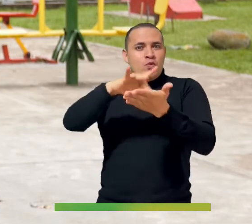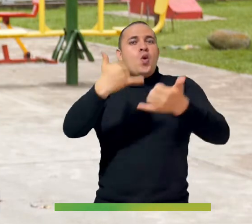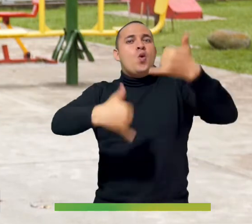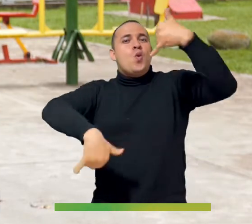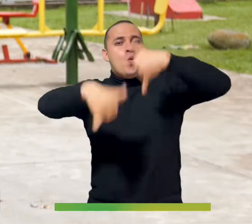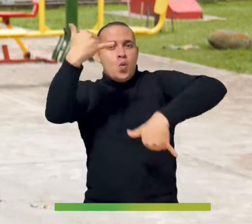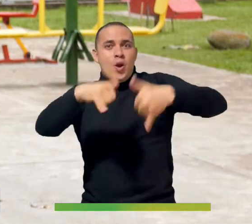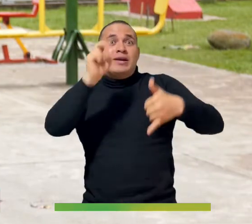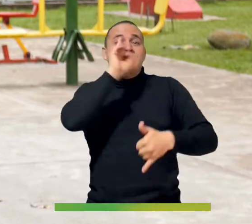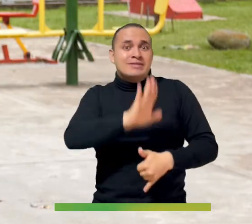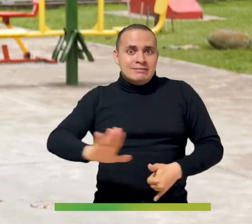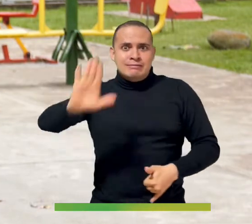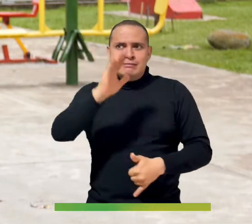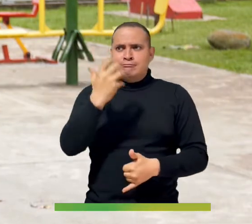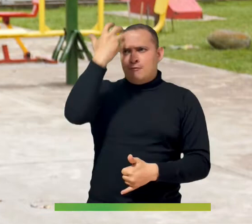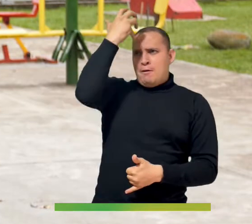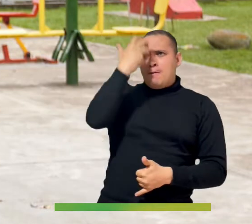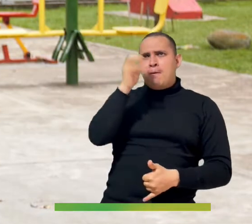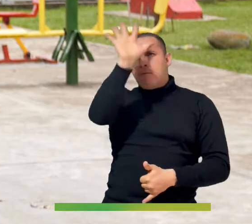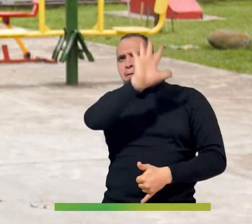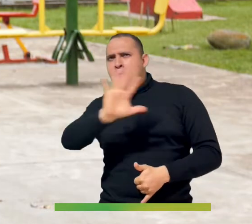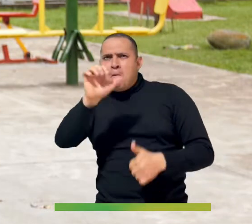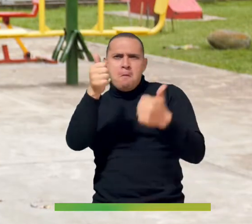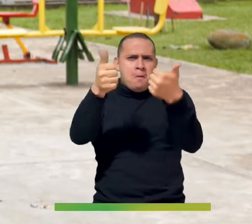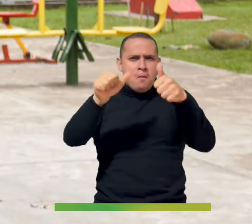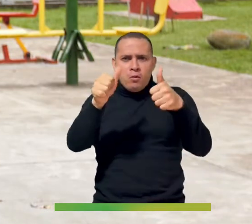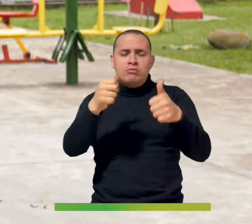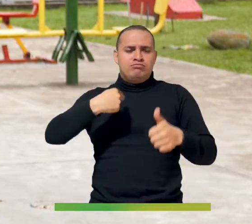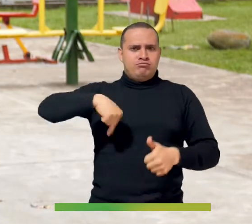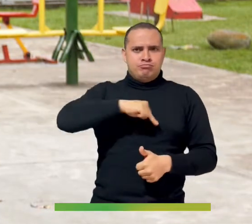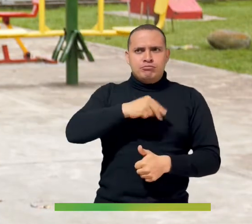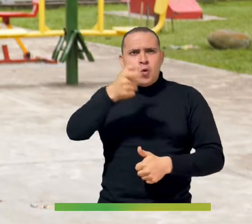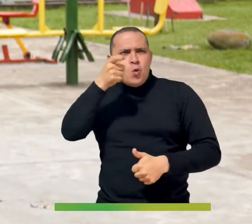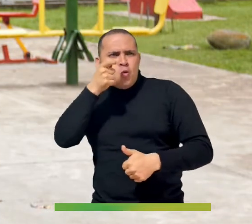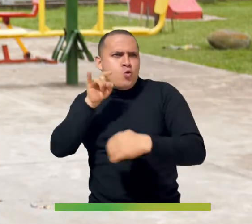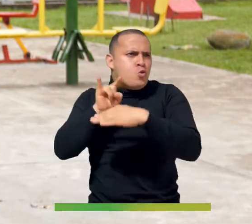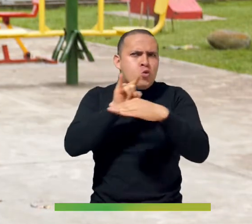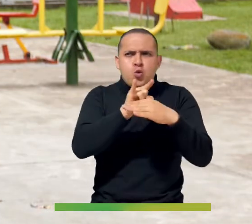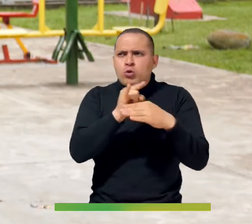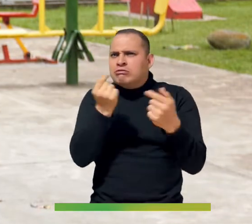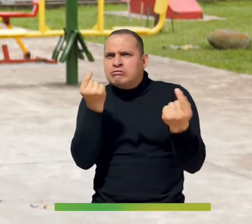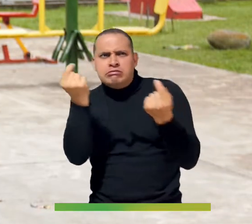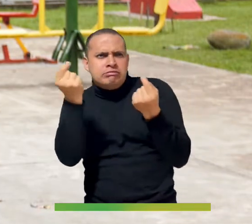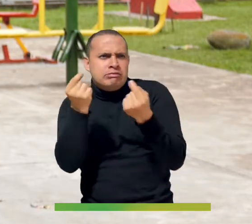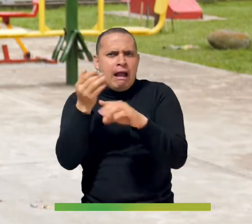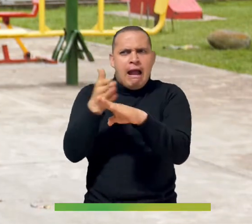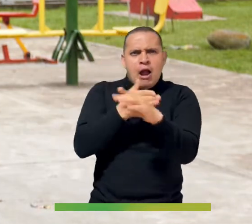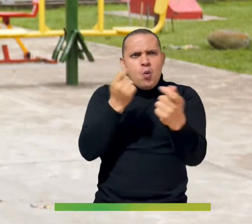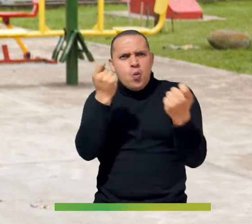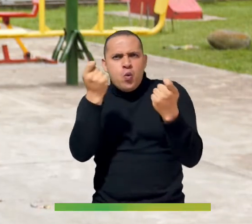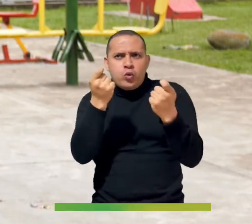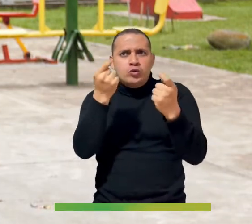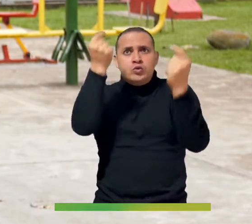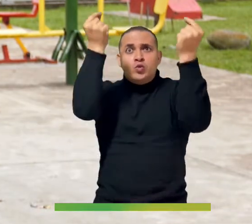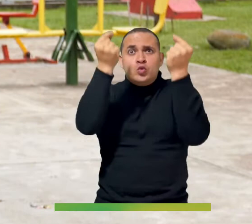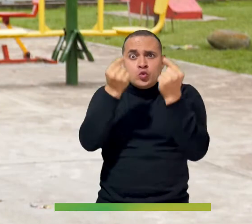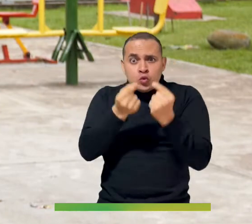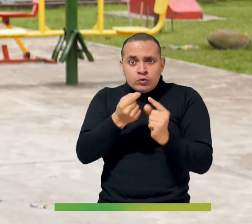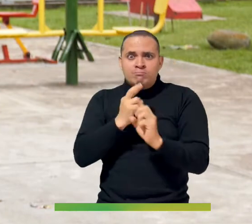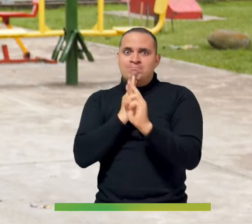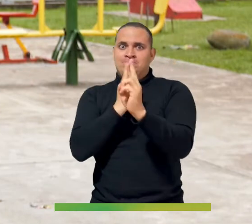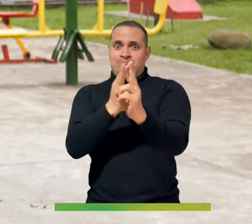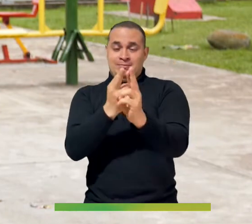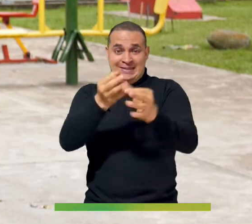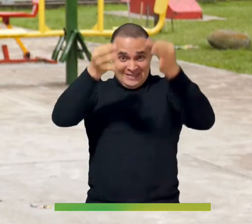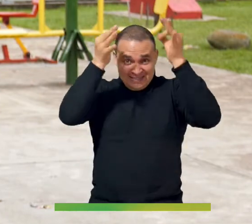Juegos Nacionales, es el examen del departamento y estaremos pendientes y posteriores a esos resultados. Es